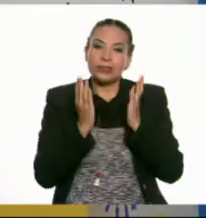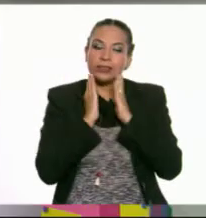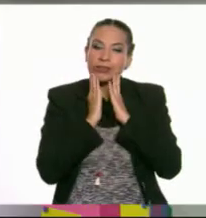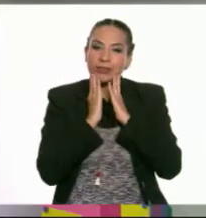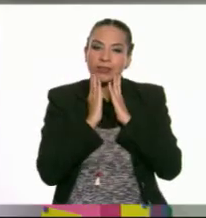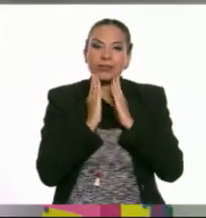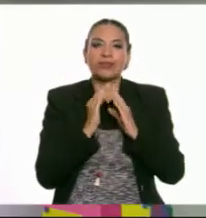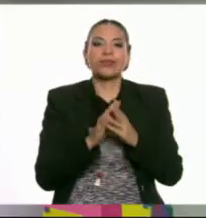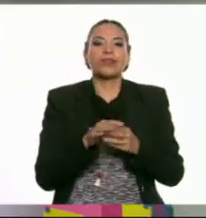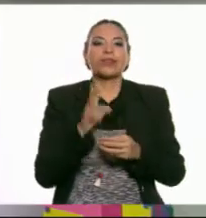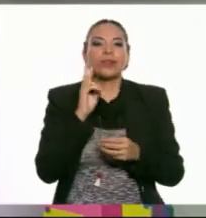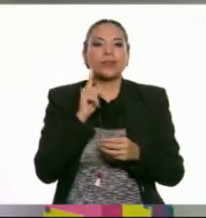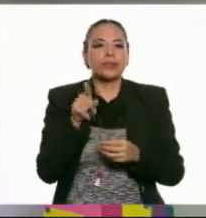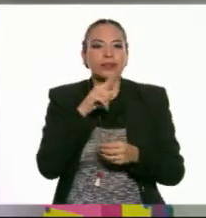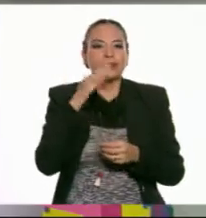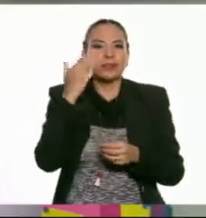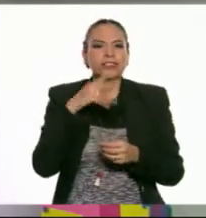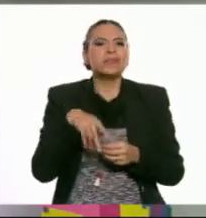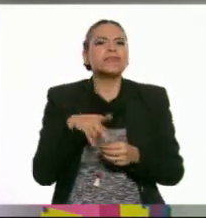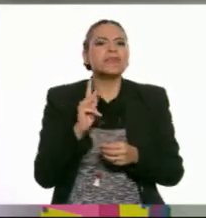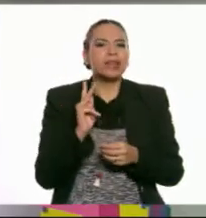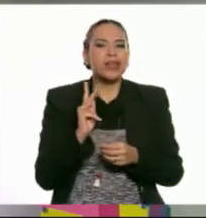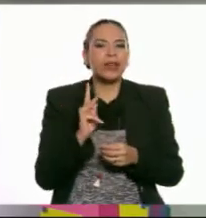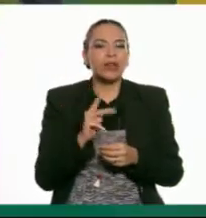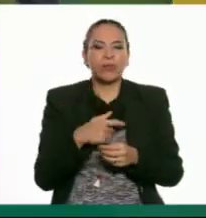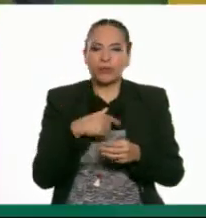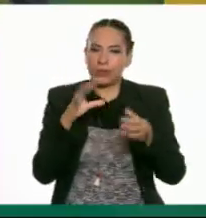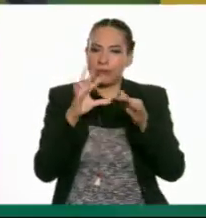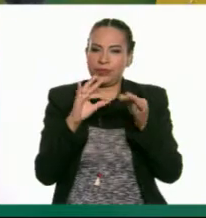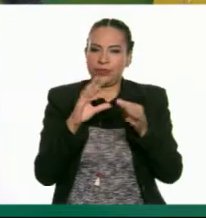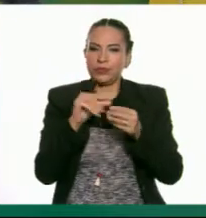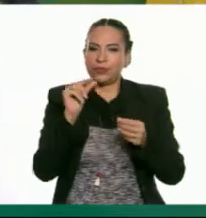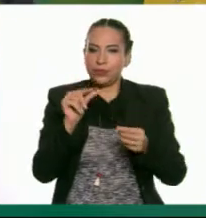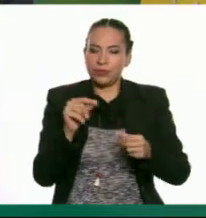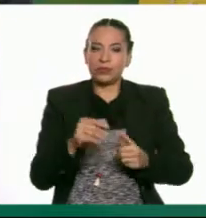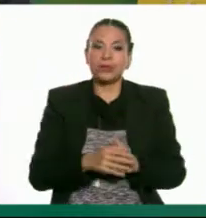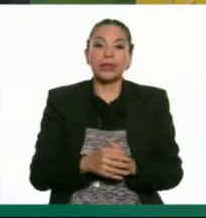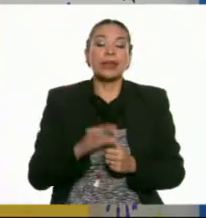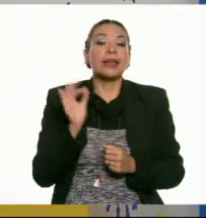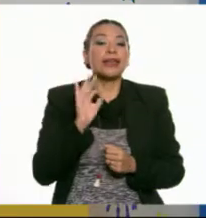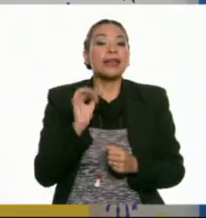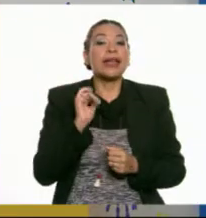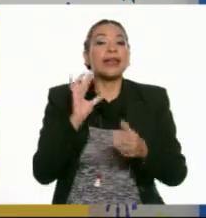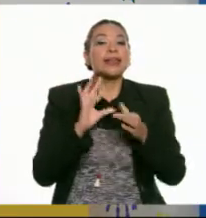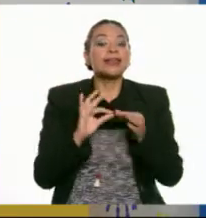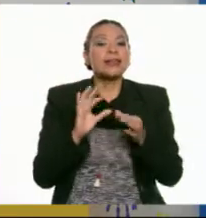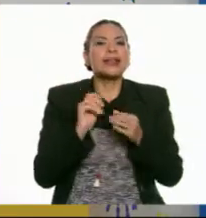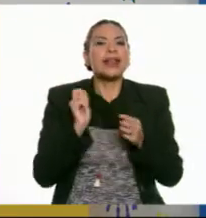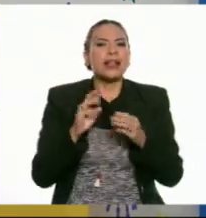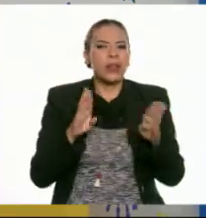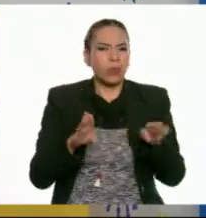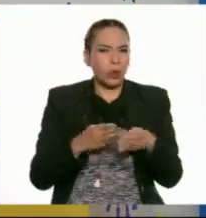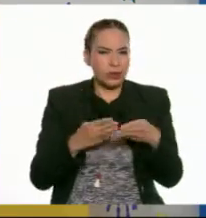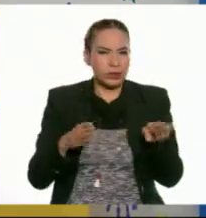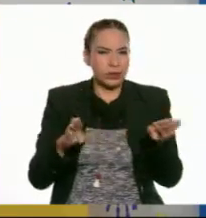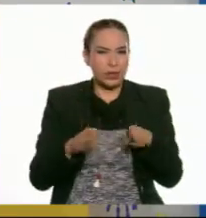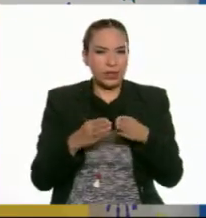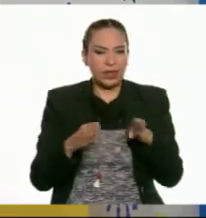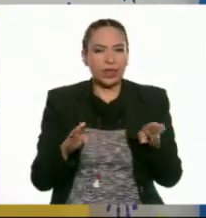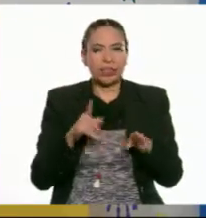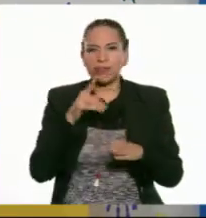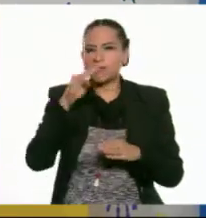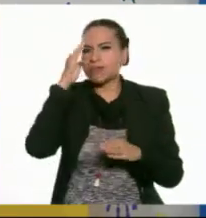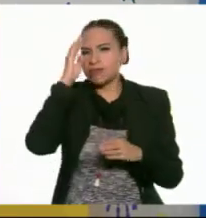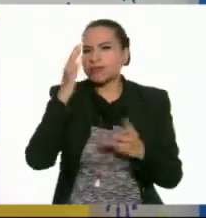Todavía queda como muy raro, pero te encamino un poquito. Si hablamos de la música, ¿se te